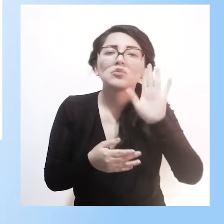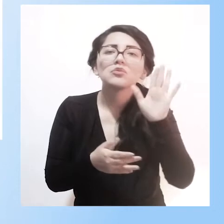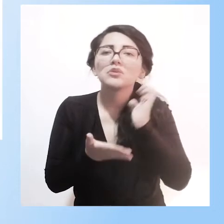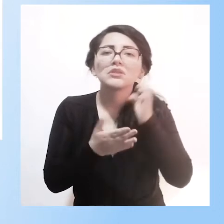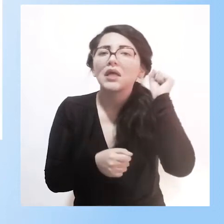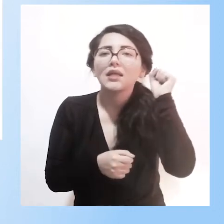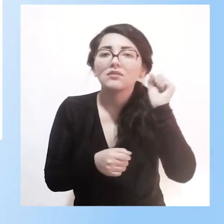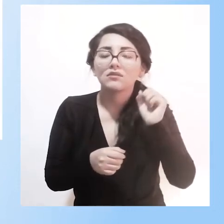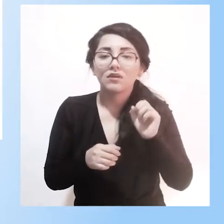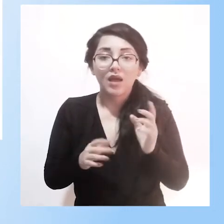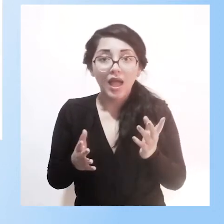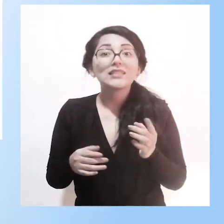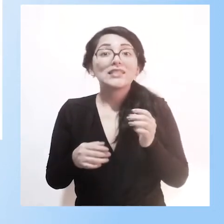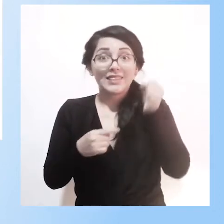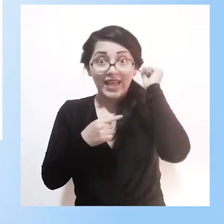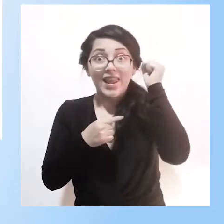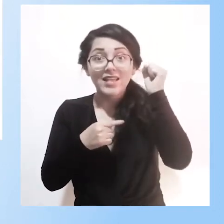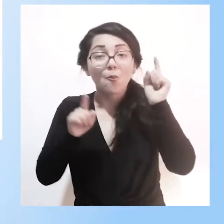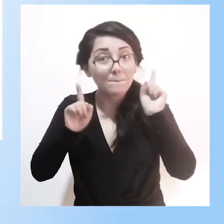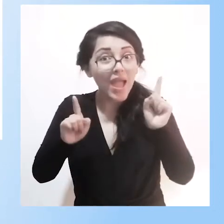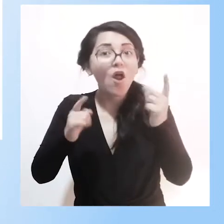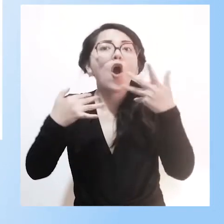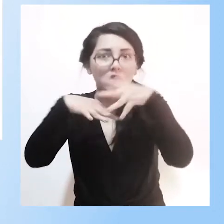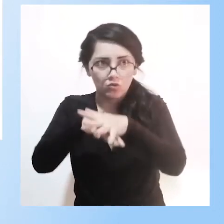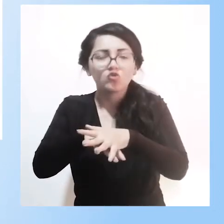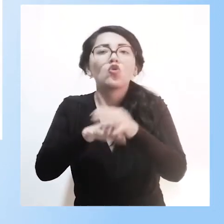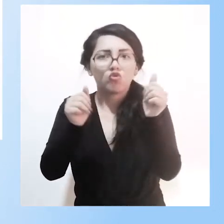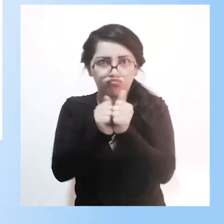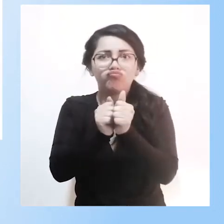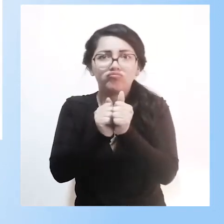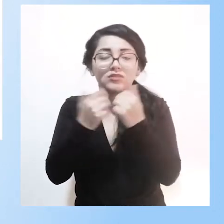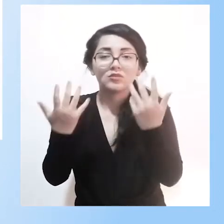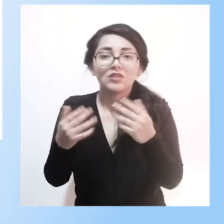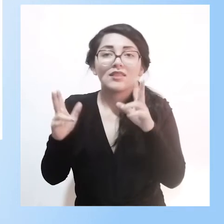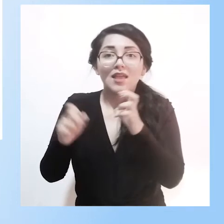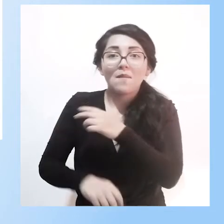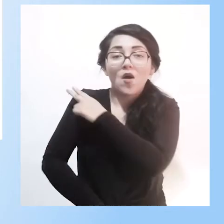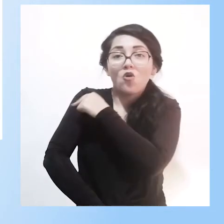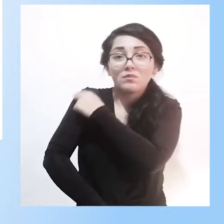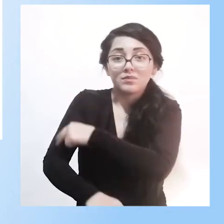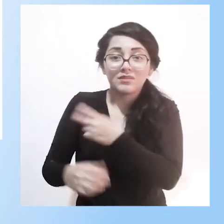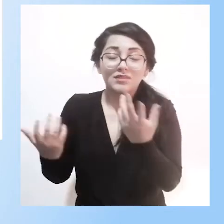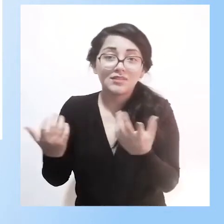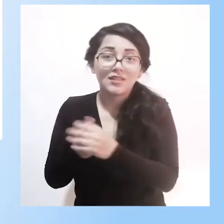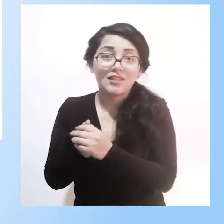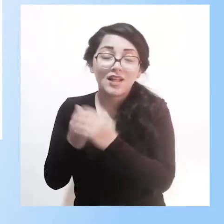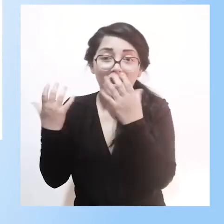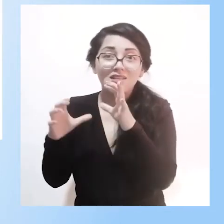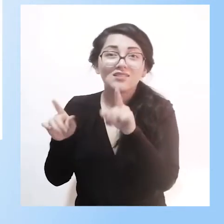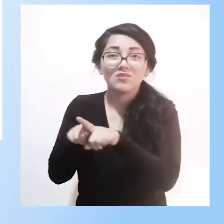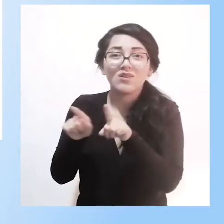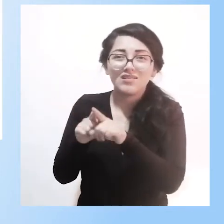El derecho a la educación con inclusión. El modelo de aulas hospitalarias, de hecho, es un modelo bastante segregado.